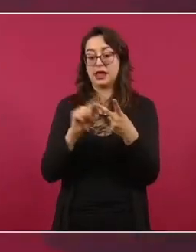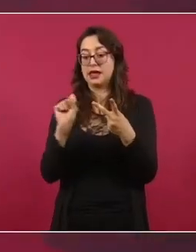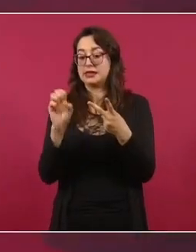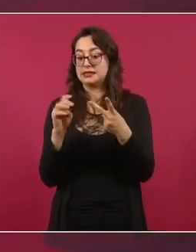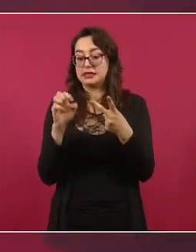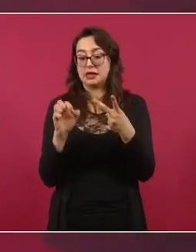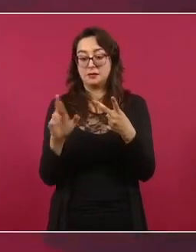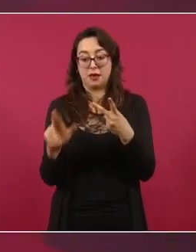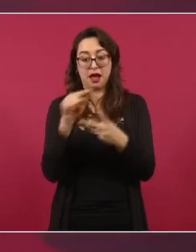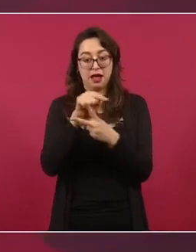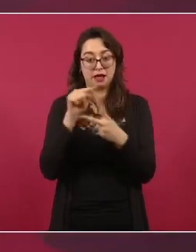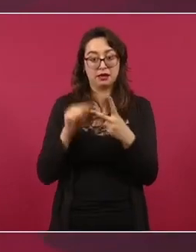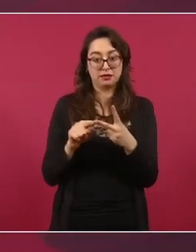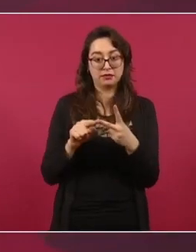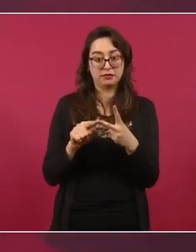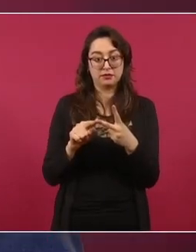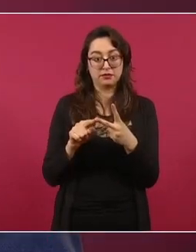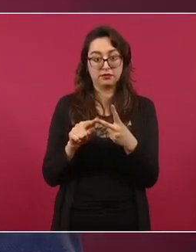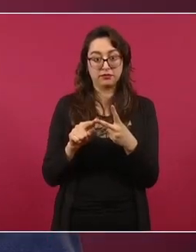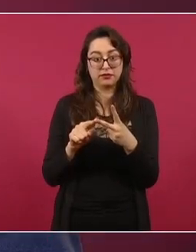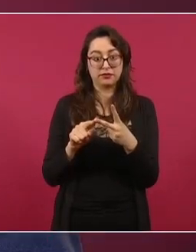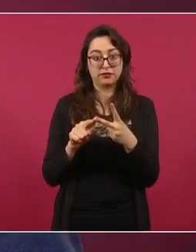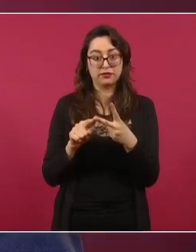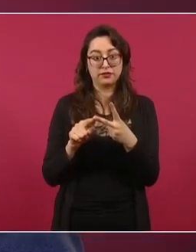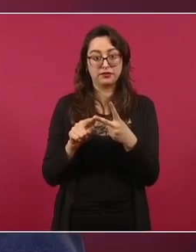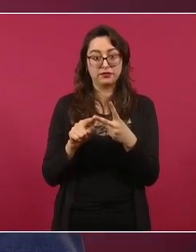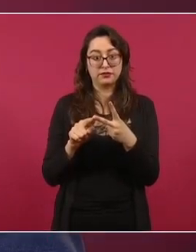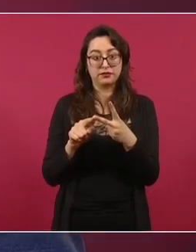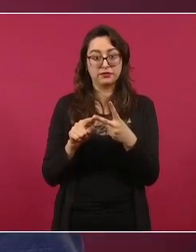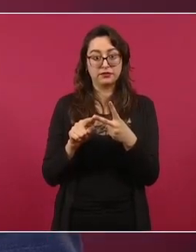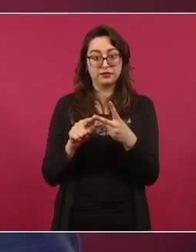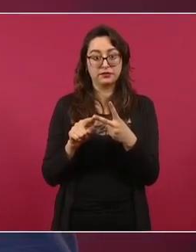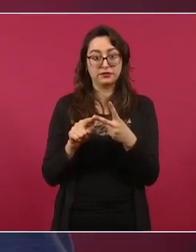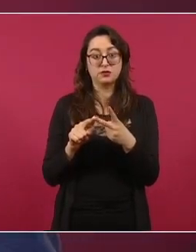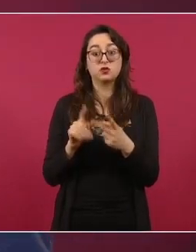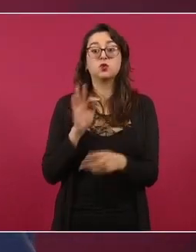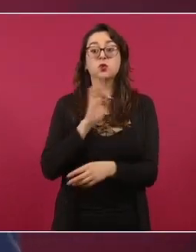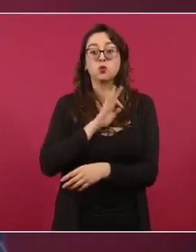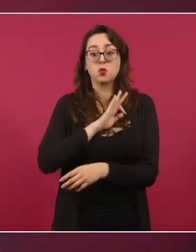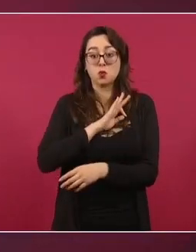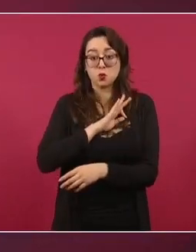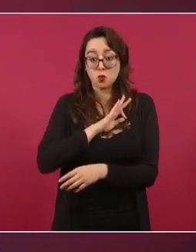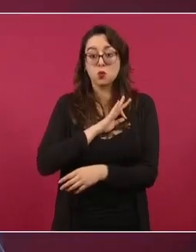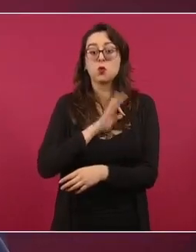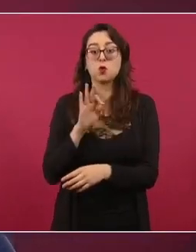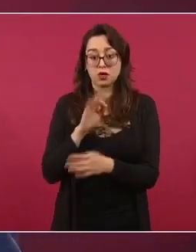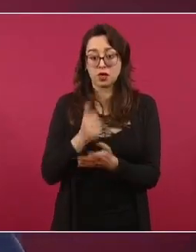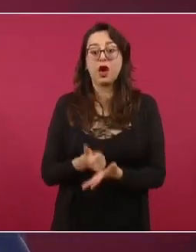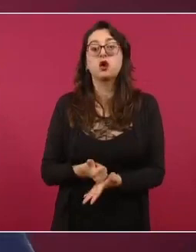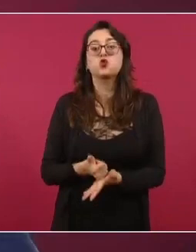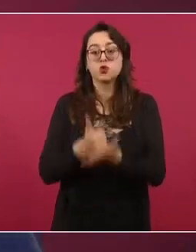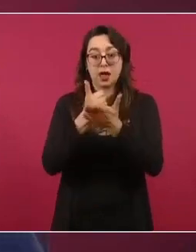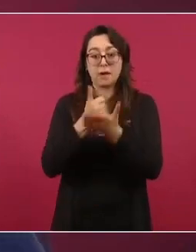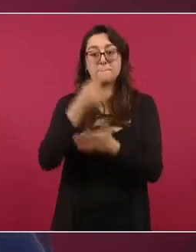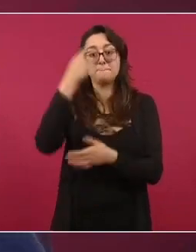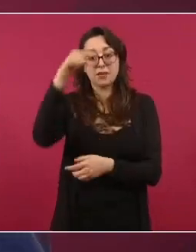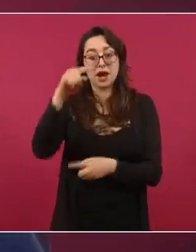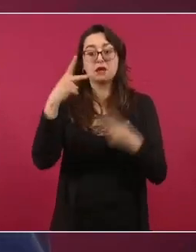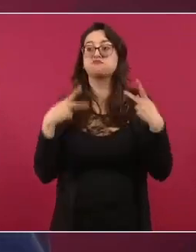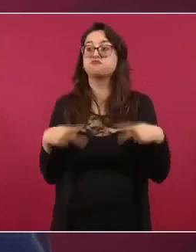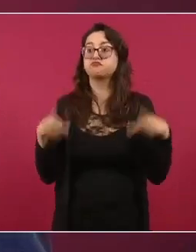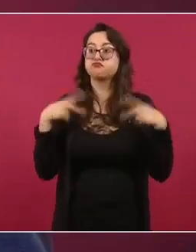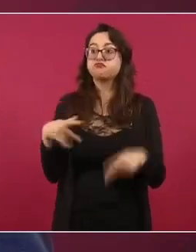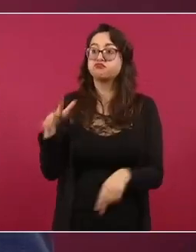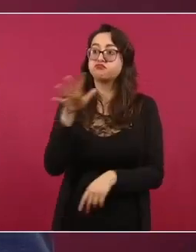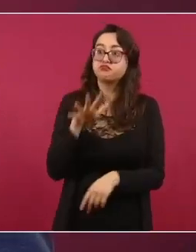ayudar en tareas de seguridad pública.